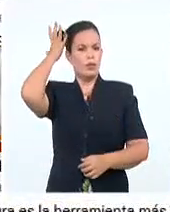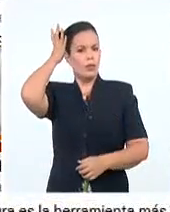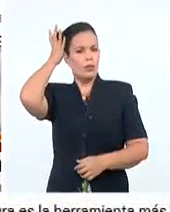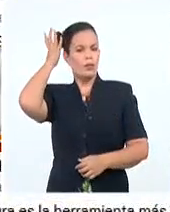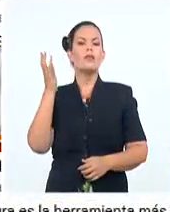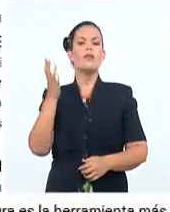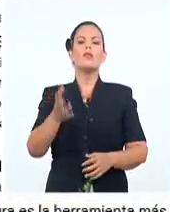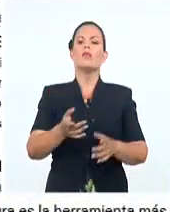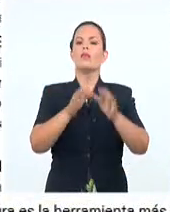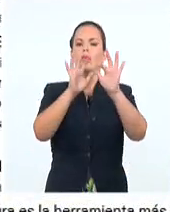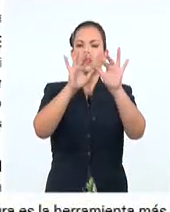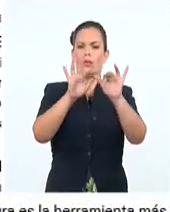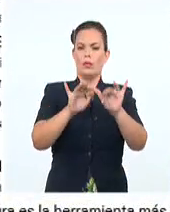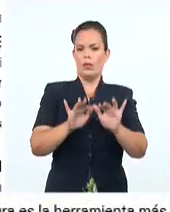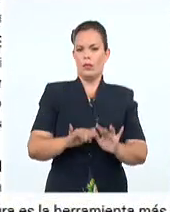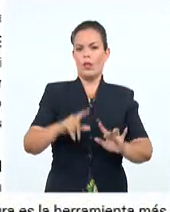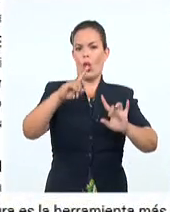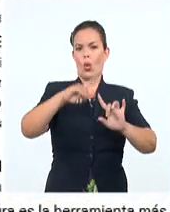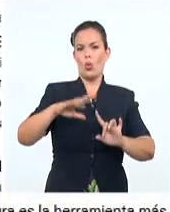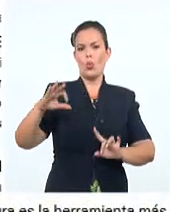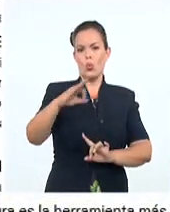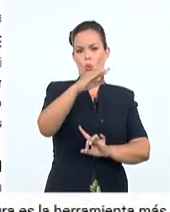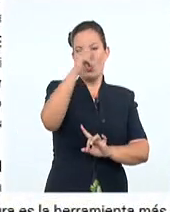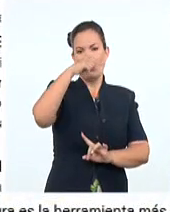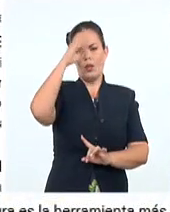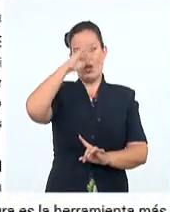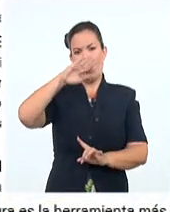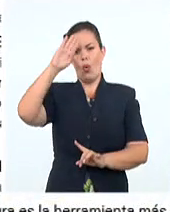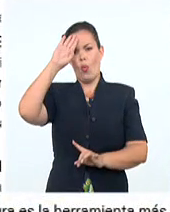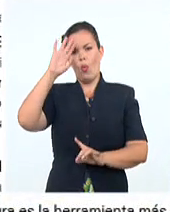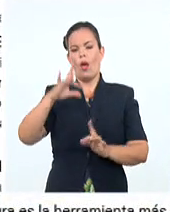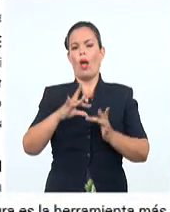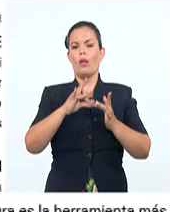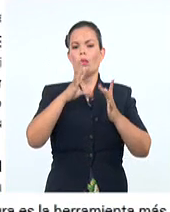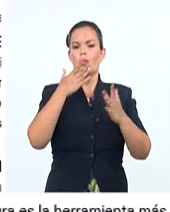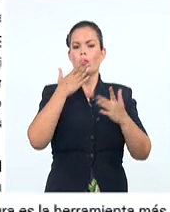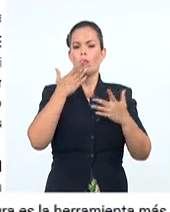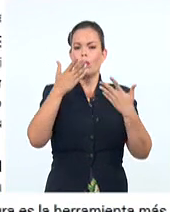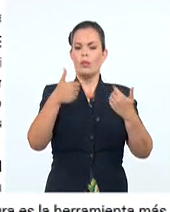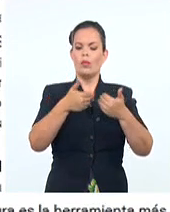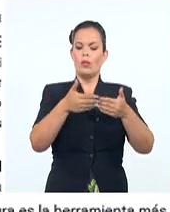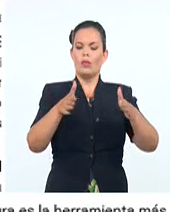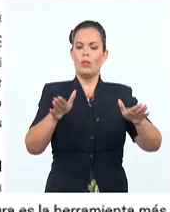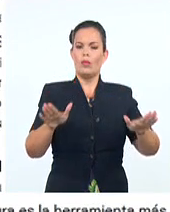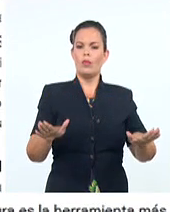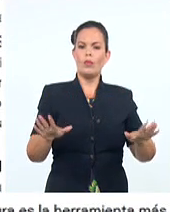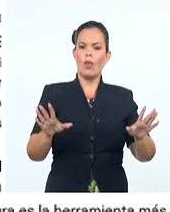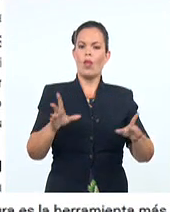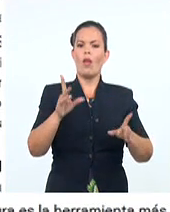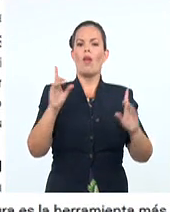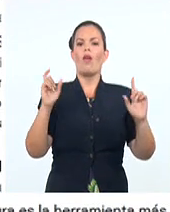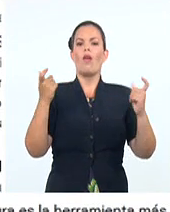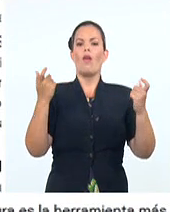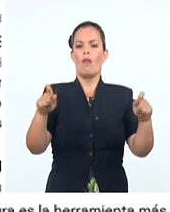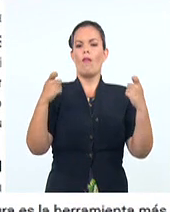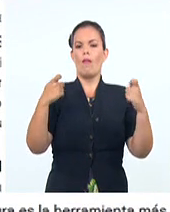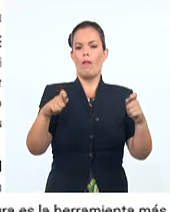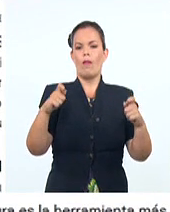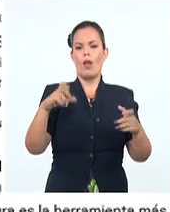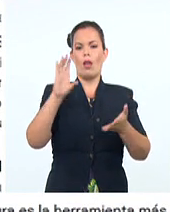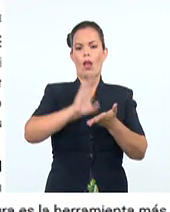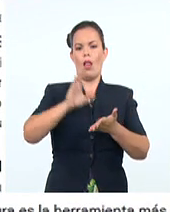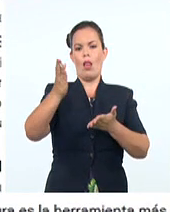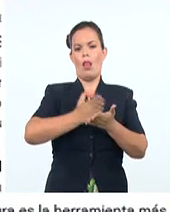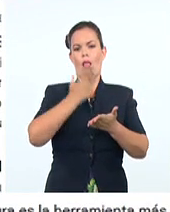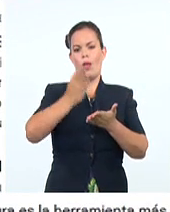en Twitter que será un honor para Cuba abrir las puertas de su Fuera Internacional del Libro a México, nación a la que nos unen cultura, historia y